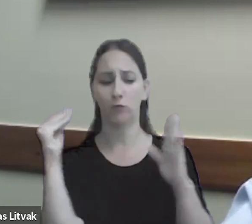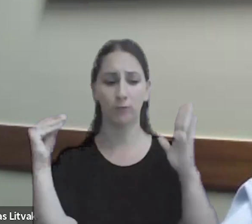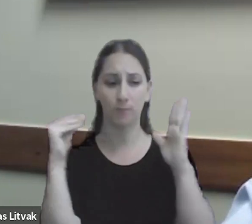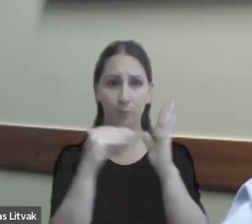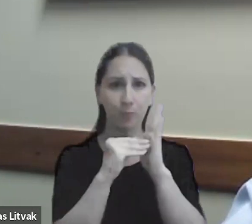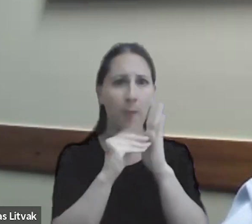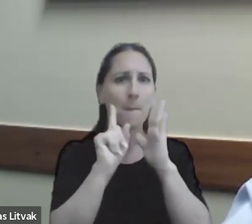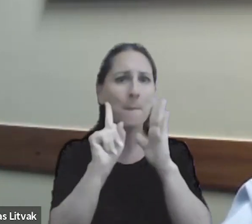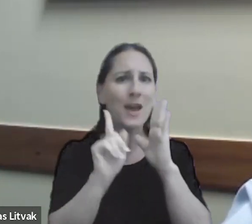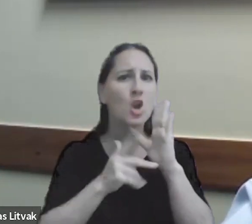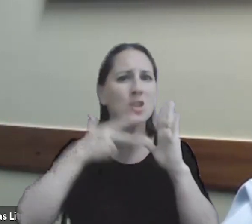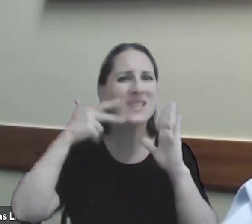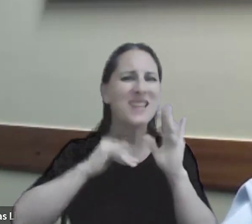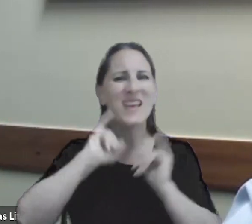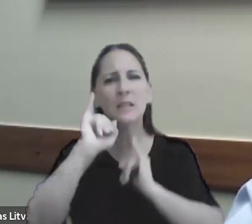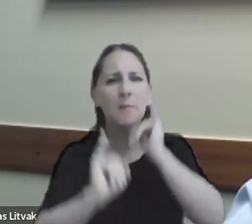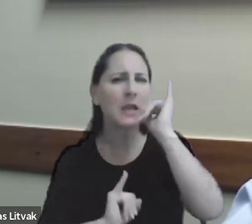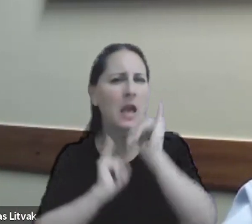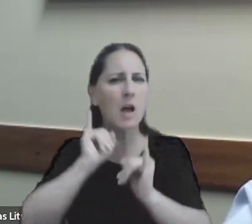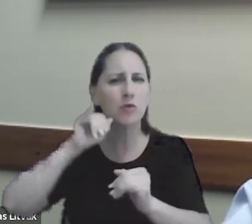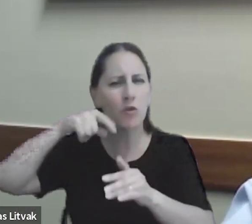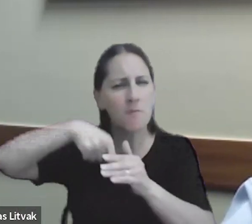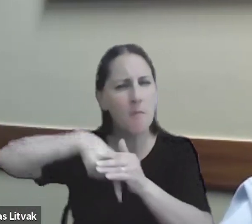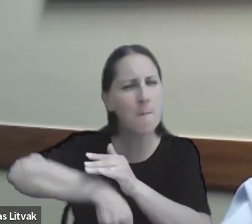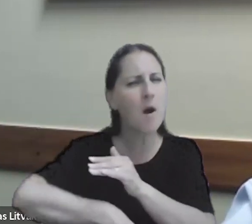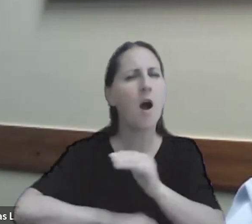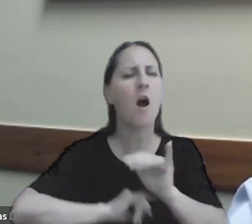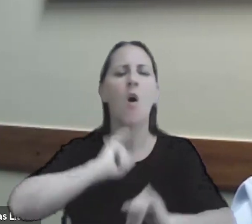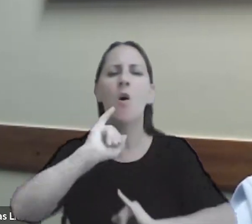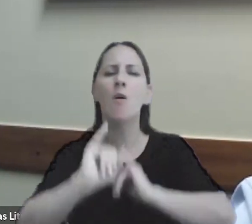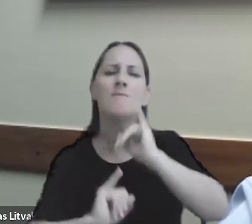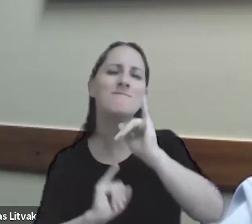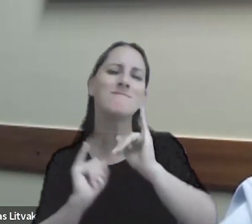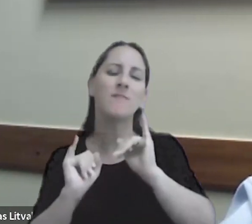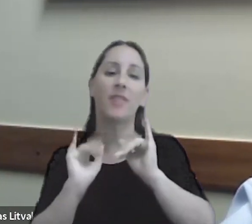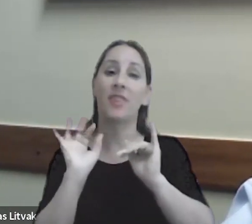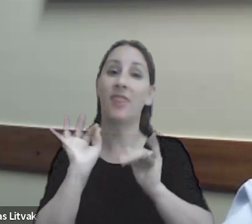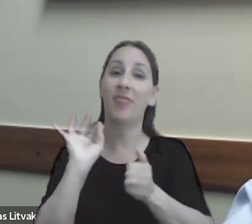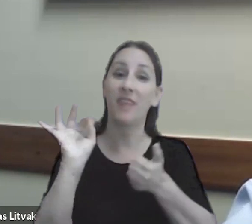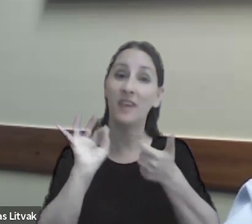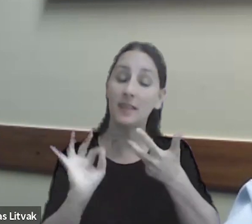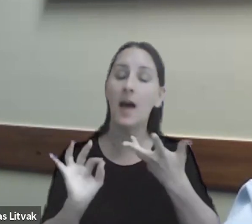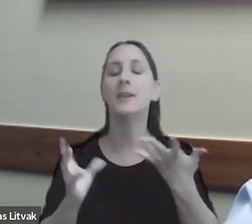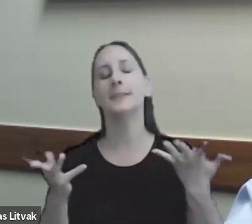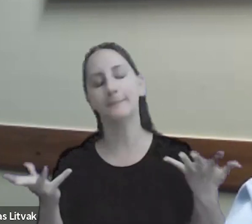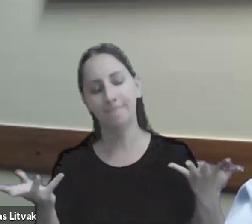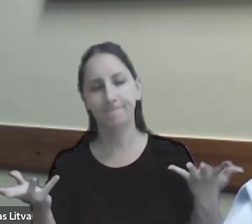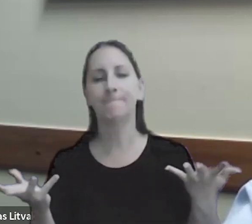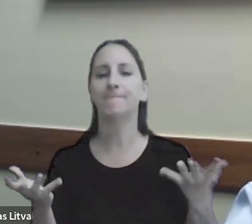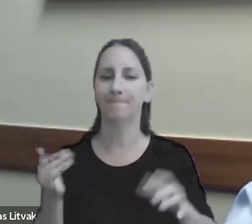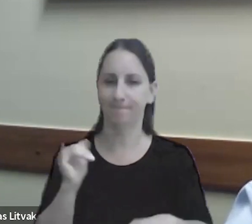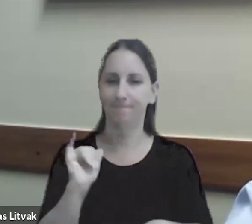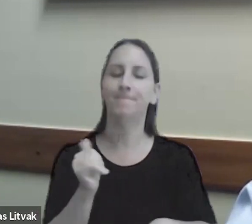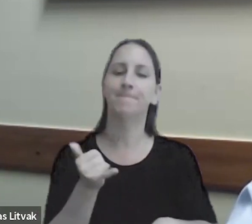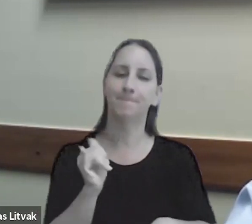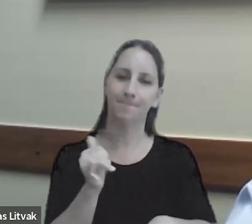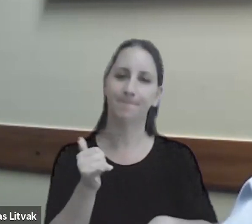una explicación mayor o un detalle o bueno sí naturalmente eso puede